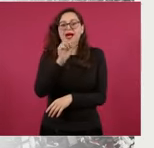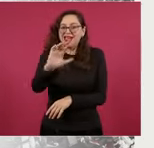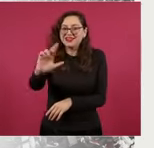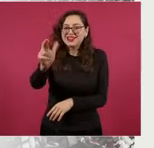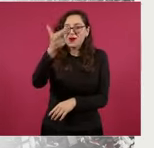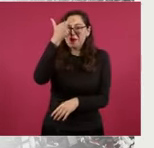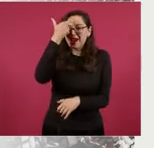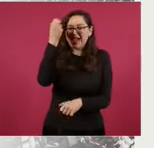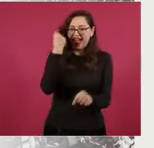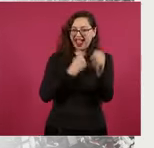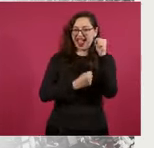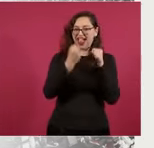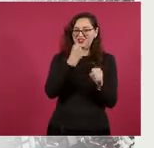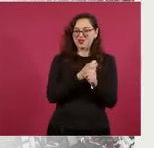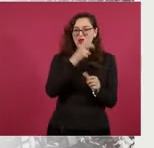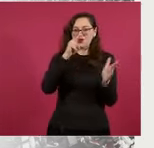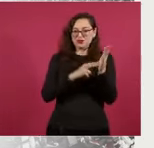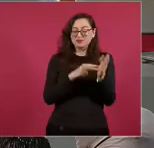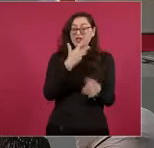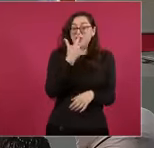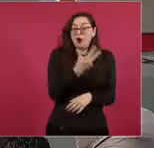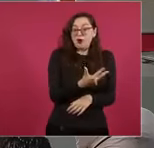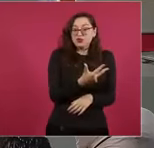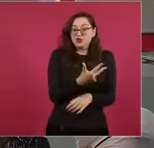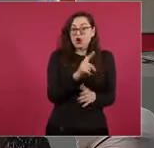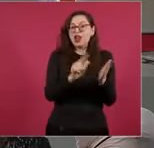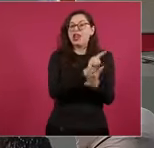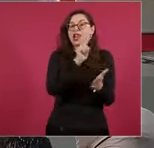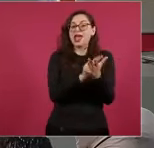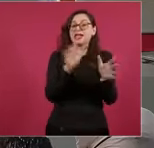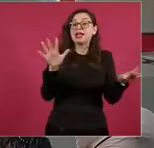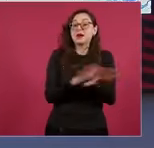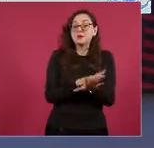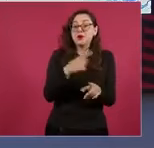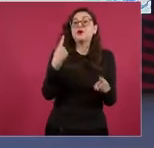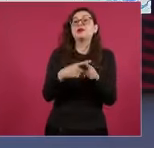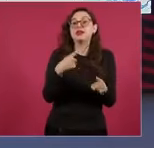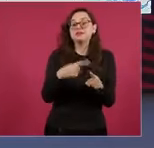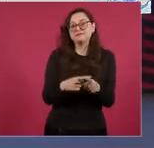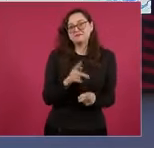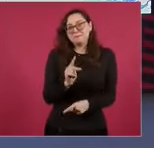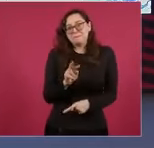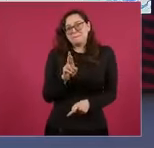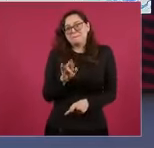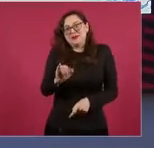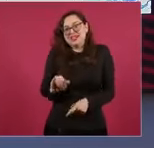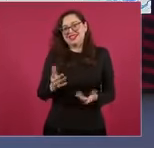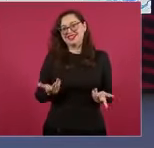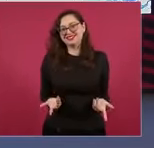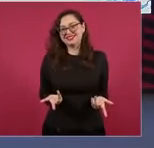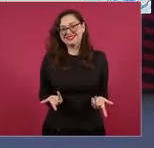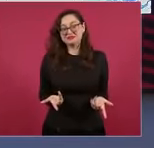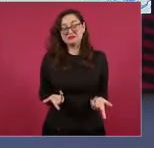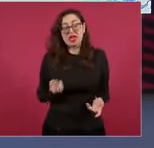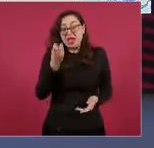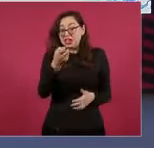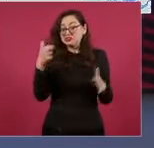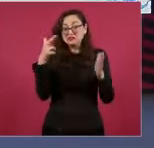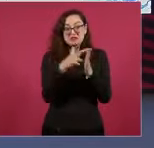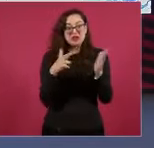consideraba como coaliciones a los partidos políticos. Desde entonces siempre se ha cumplido con esta regla.